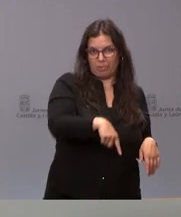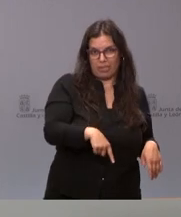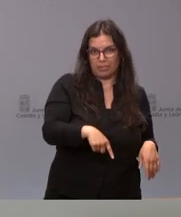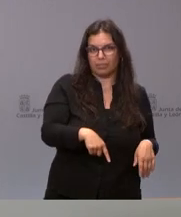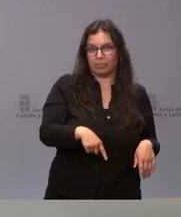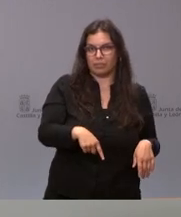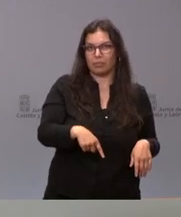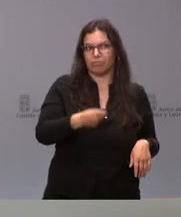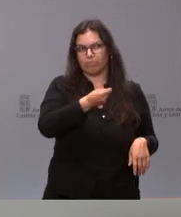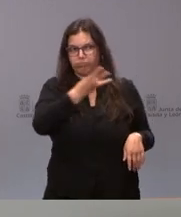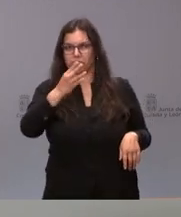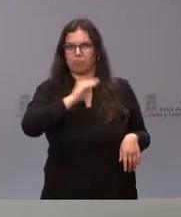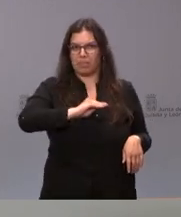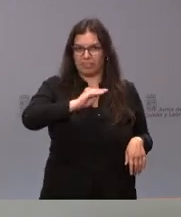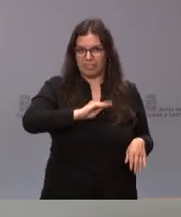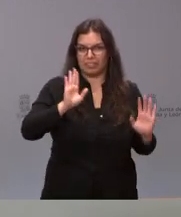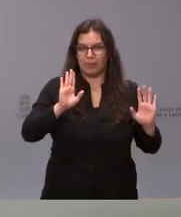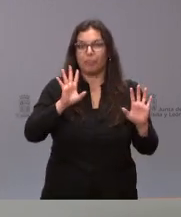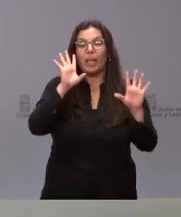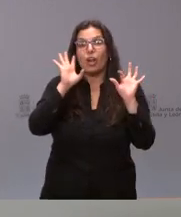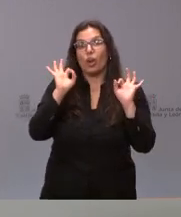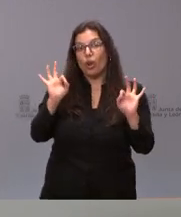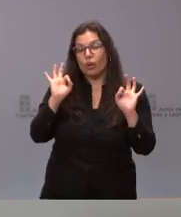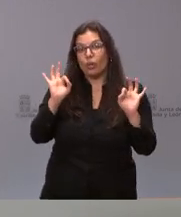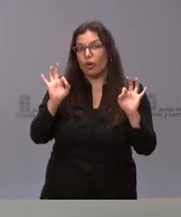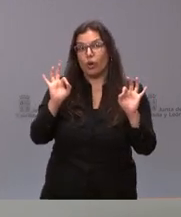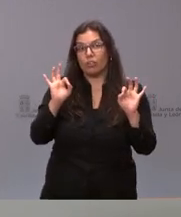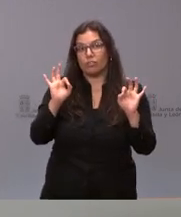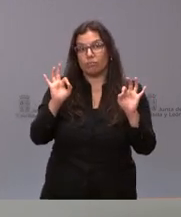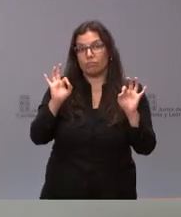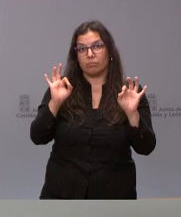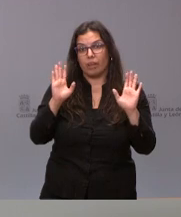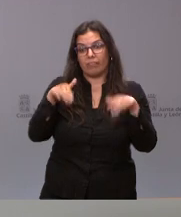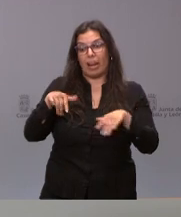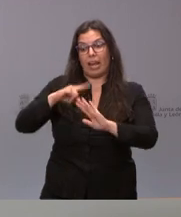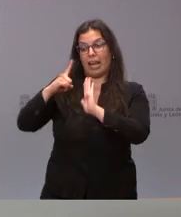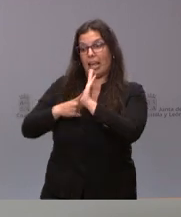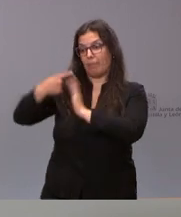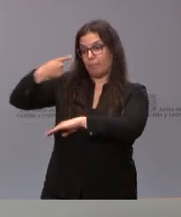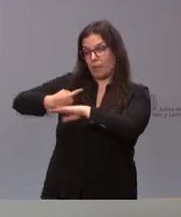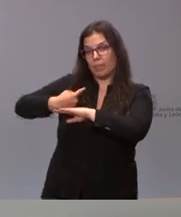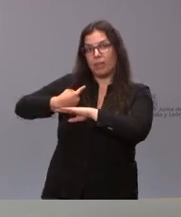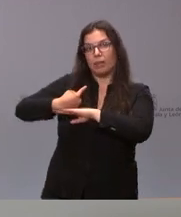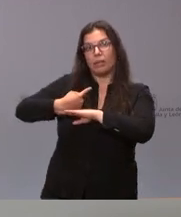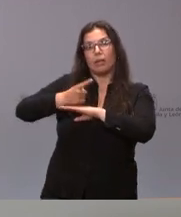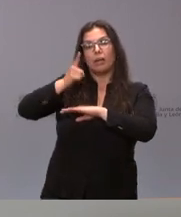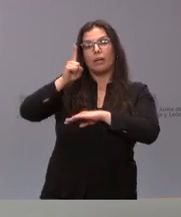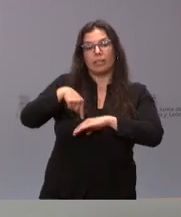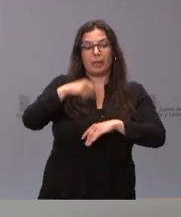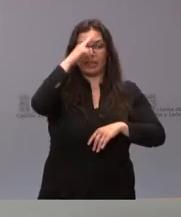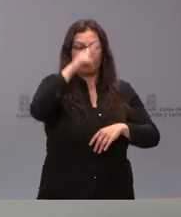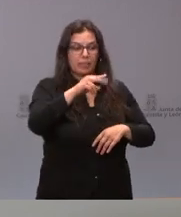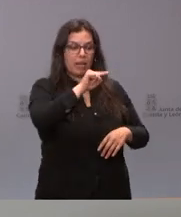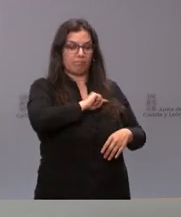en número. Lógicamente, por naturaleza de lo que obliga la ley y también por el respeto a la objeción de conciencia,